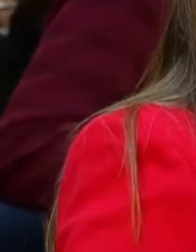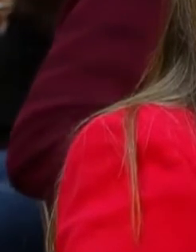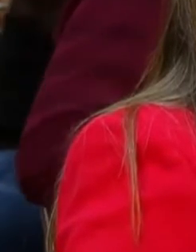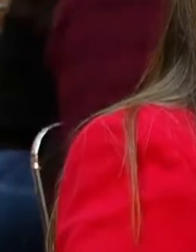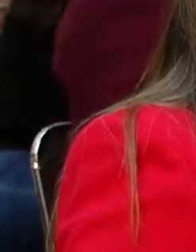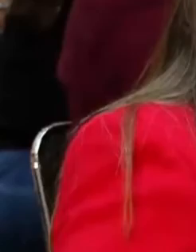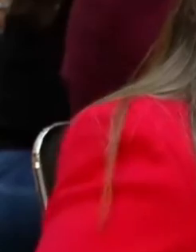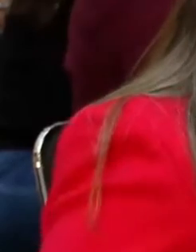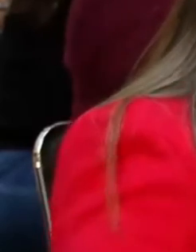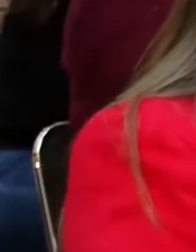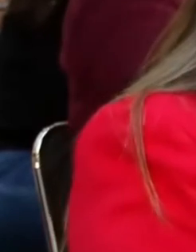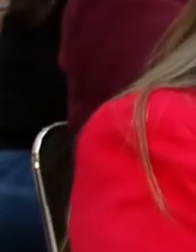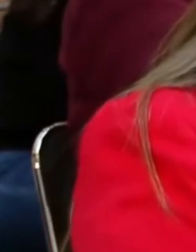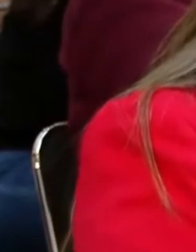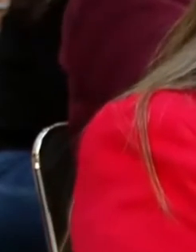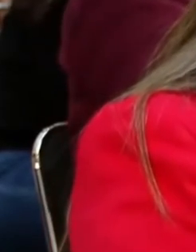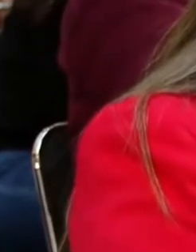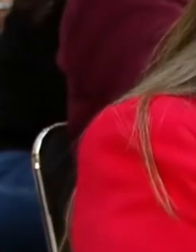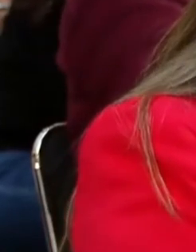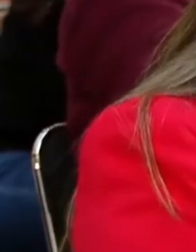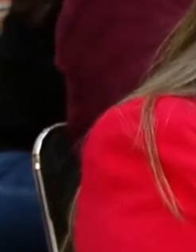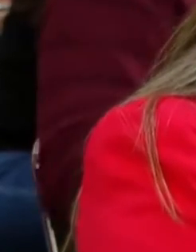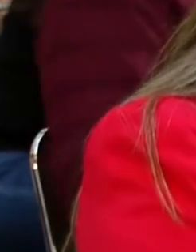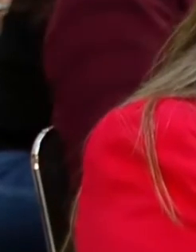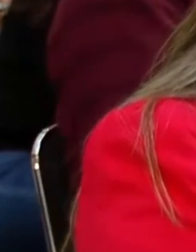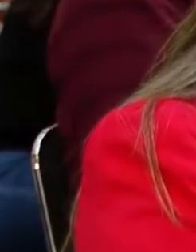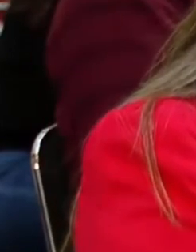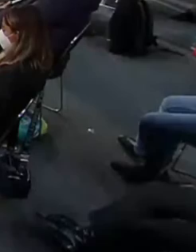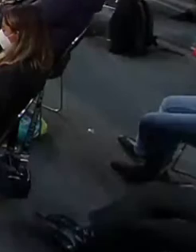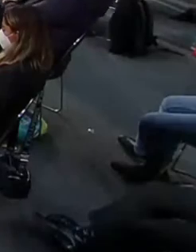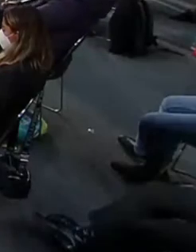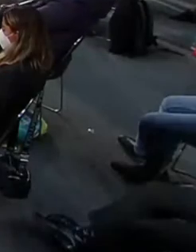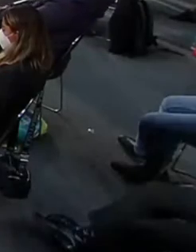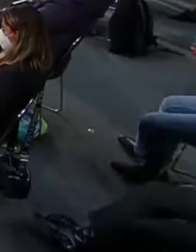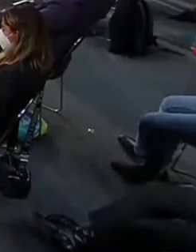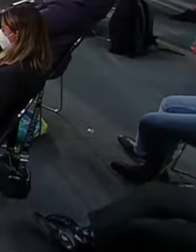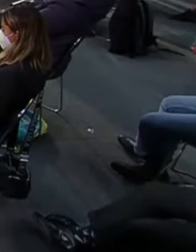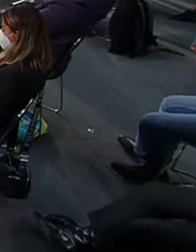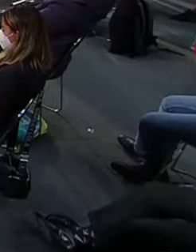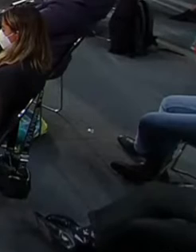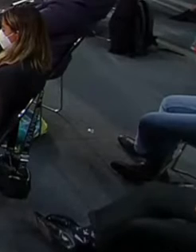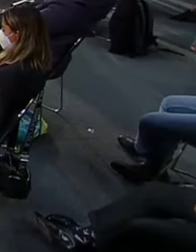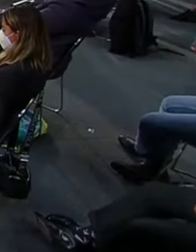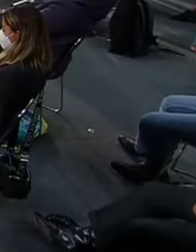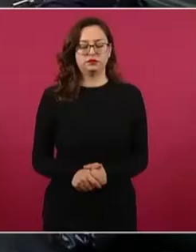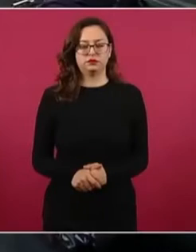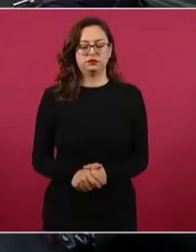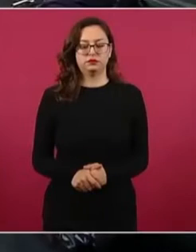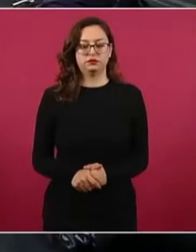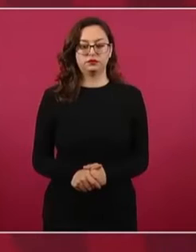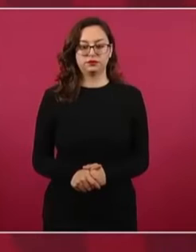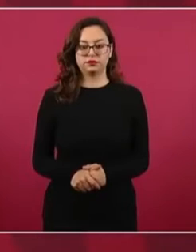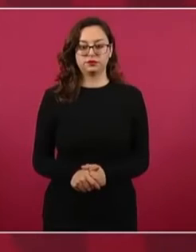Comercio si Estados Unidos insiste en tratar de vulnerar esta soberanía? Mire, estamos hablando de la importancia,